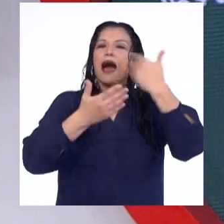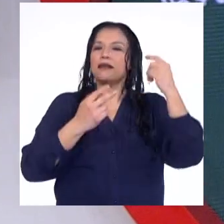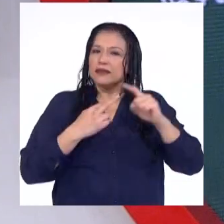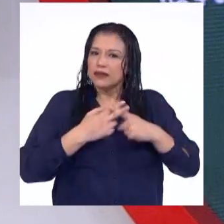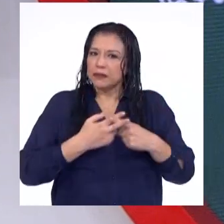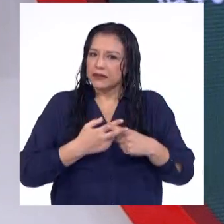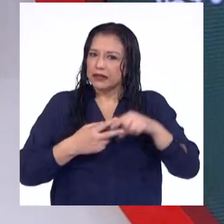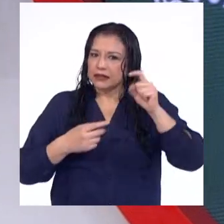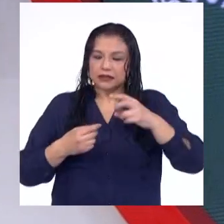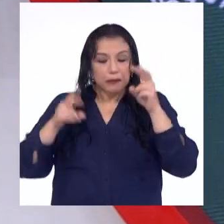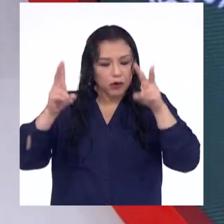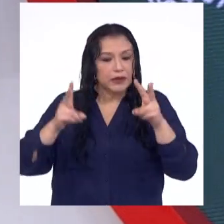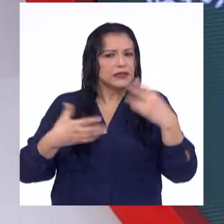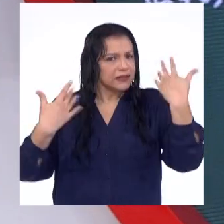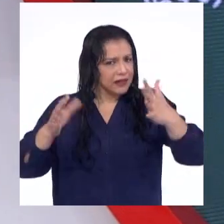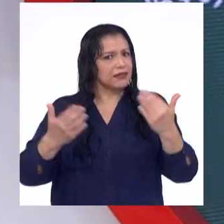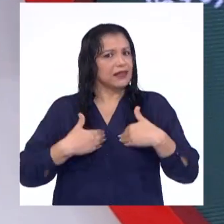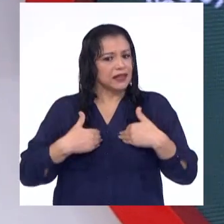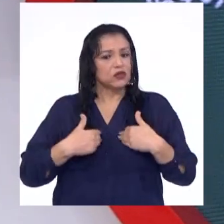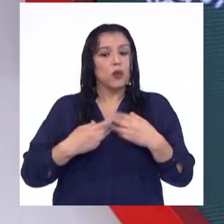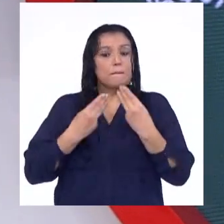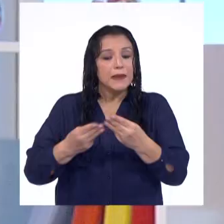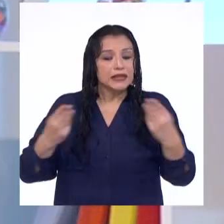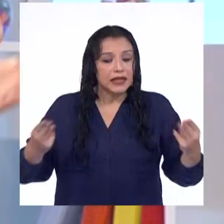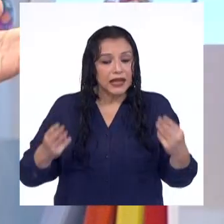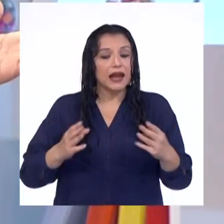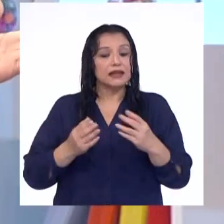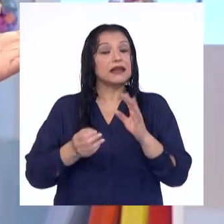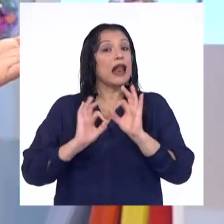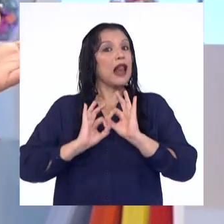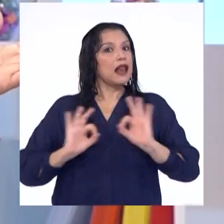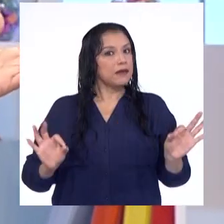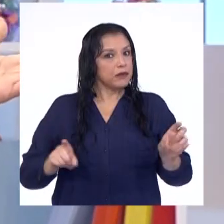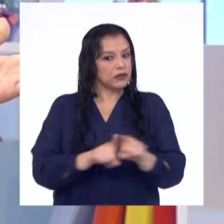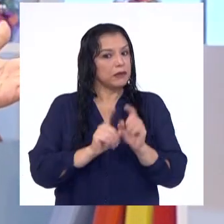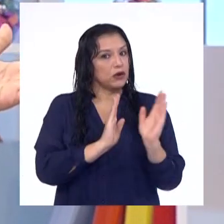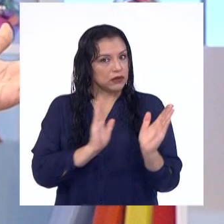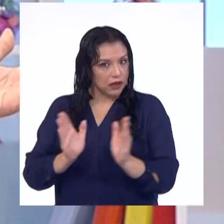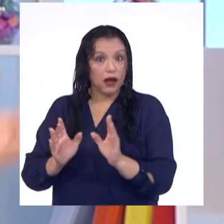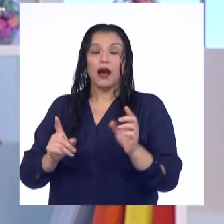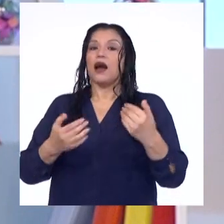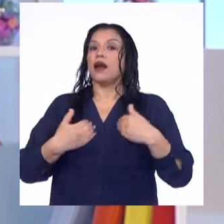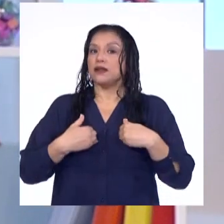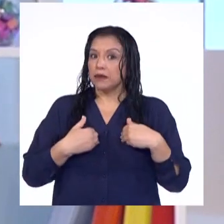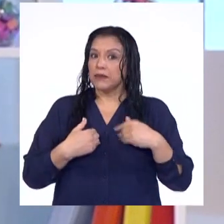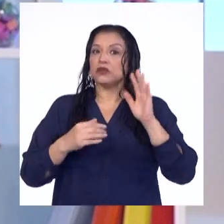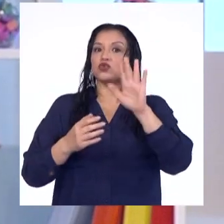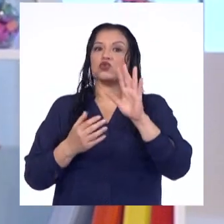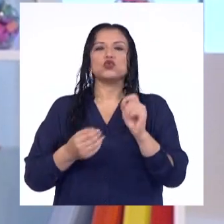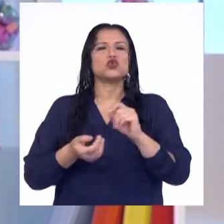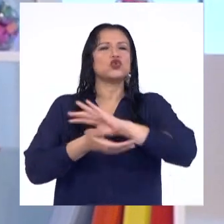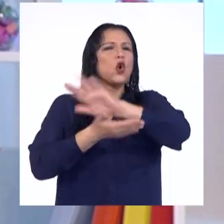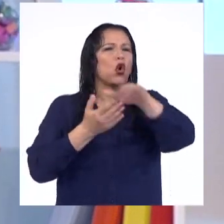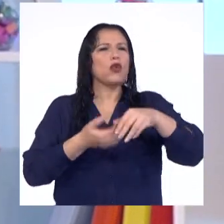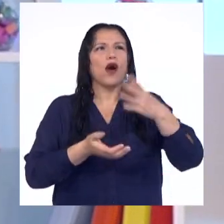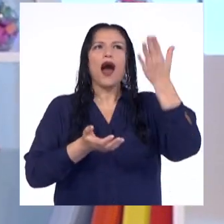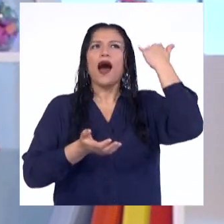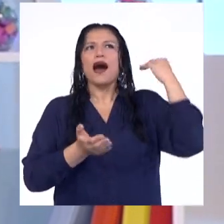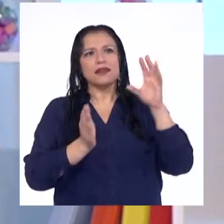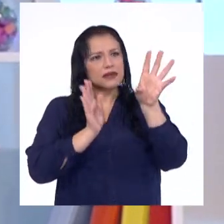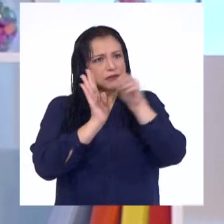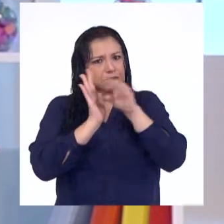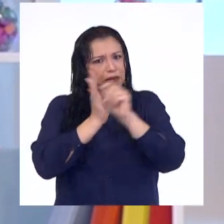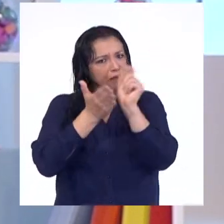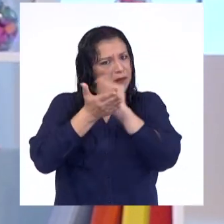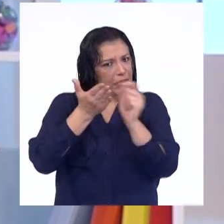debemos ver si tenemos nuestros materiales limpios y ordenados. Además de tener, por supuesto, a la mano sus apuntes y su cuaderno de campo,